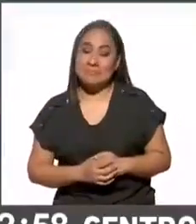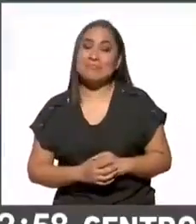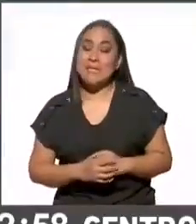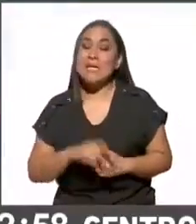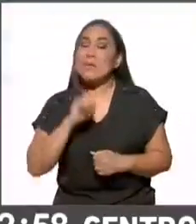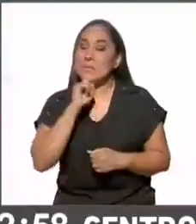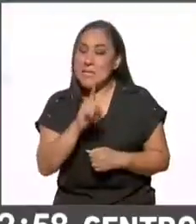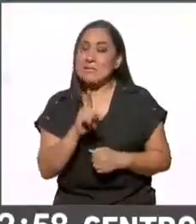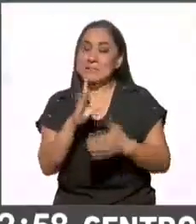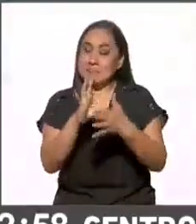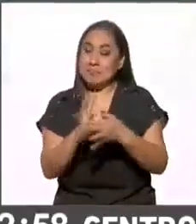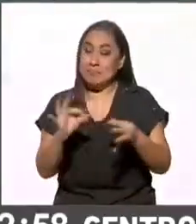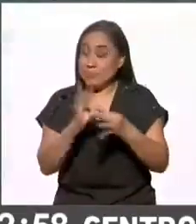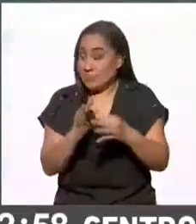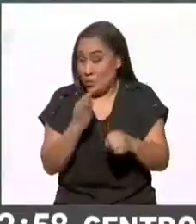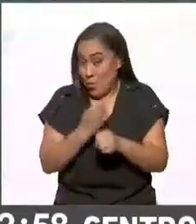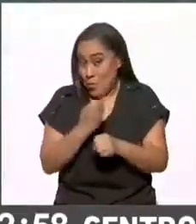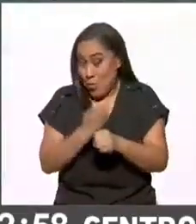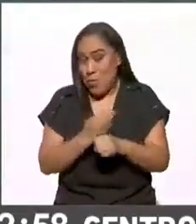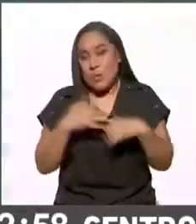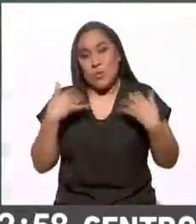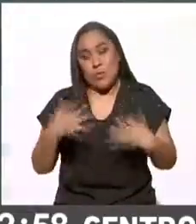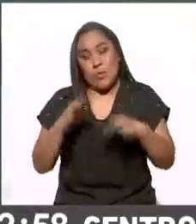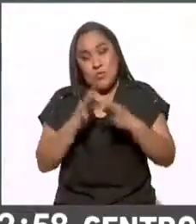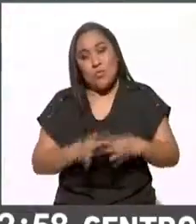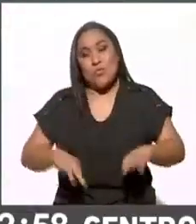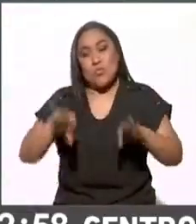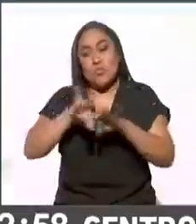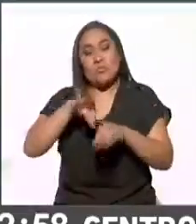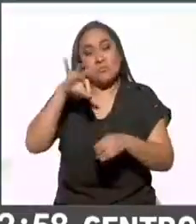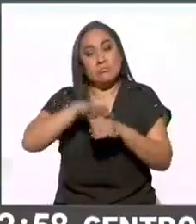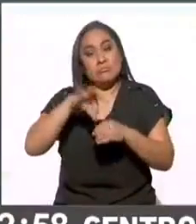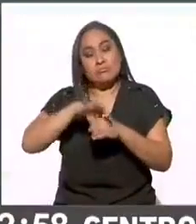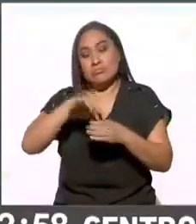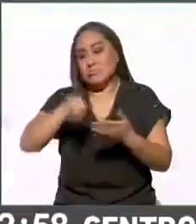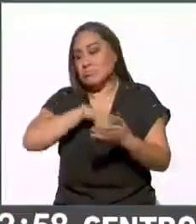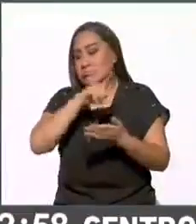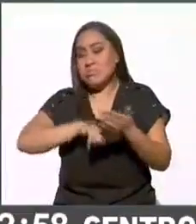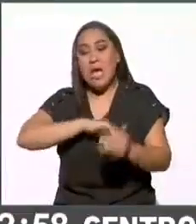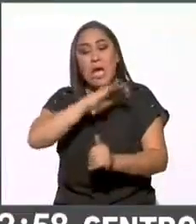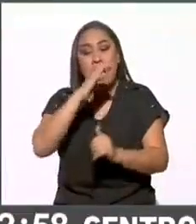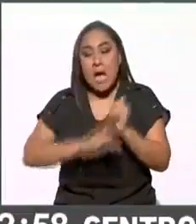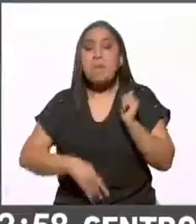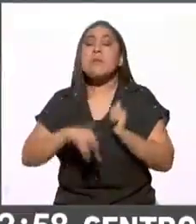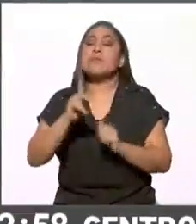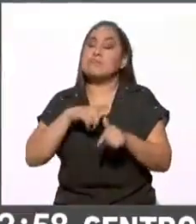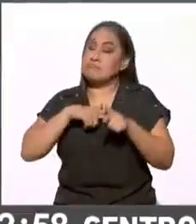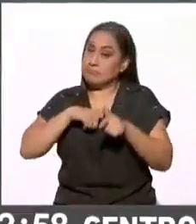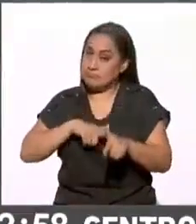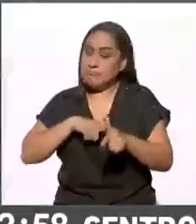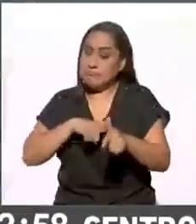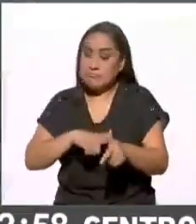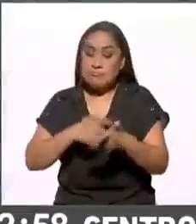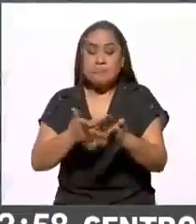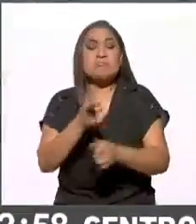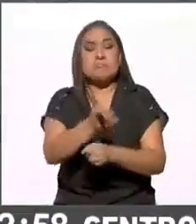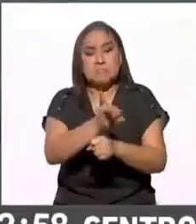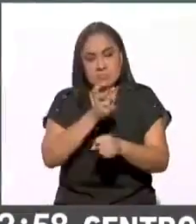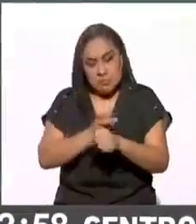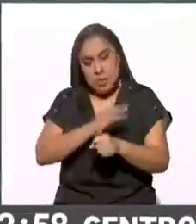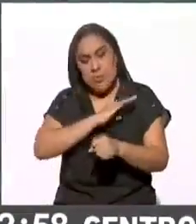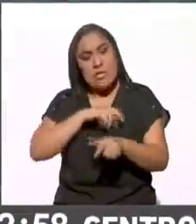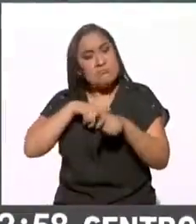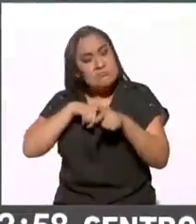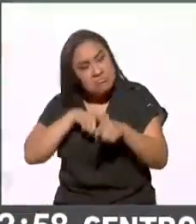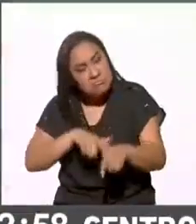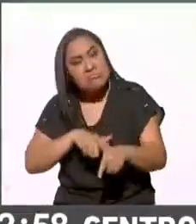que esta jornada culmina un proceso muy importante el día de hoy, pero va a continuar. Entonces, la invitación a que sigamos al